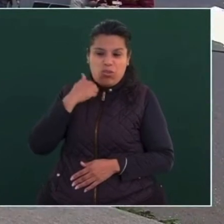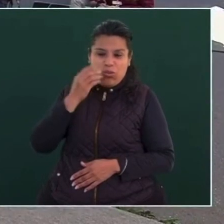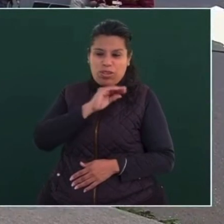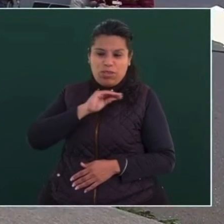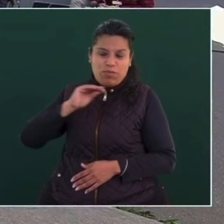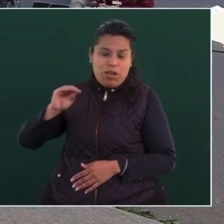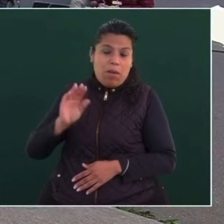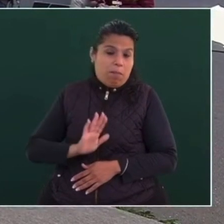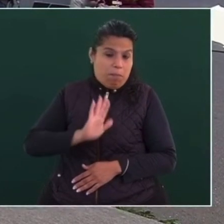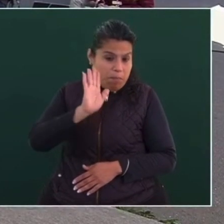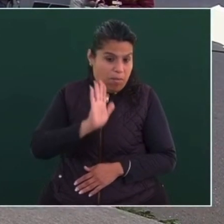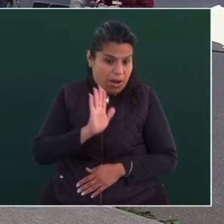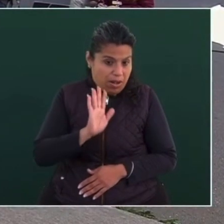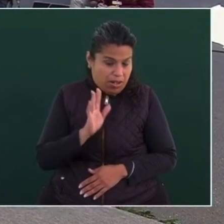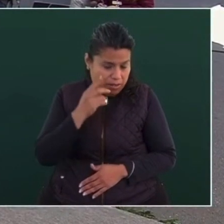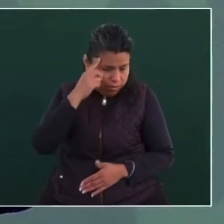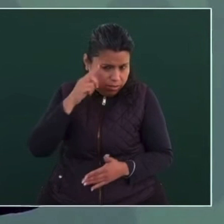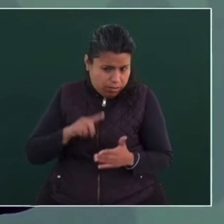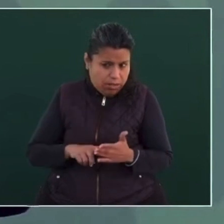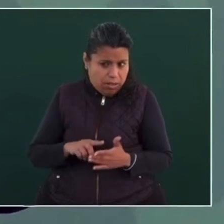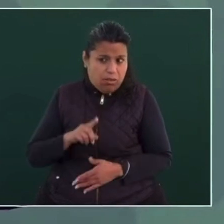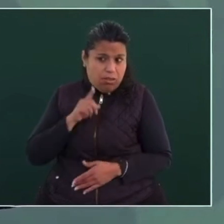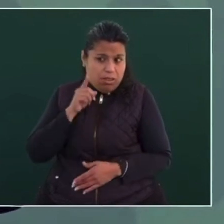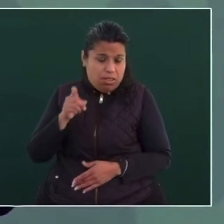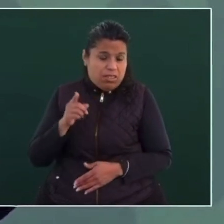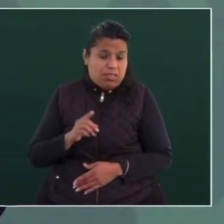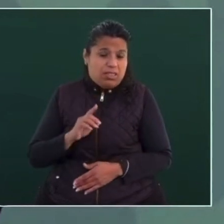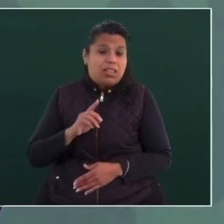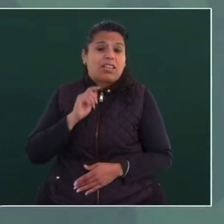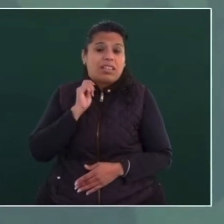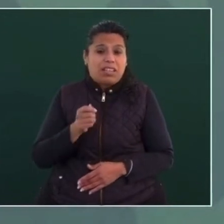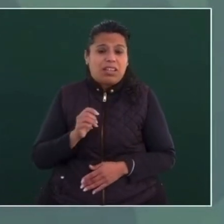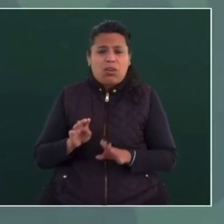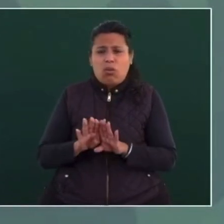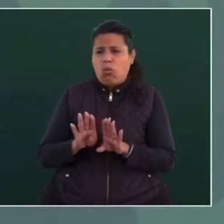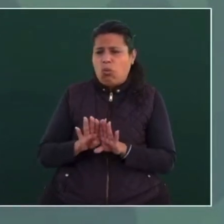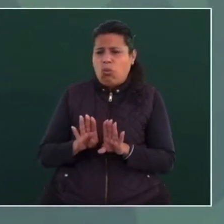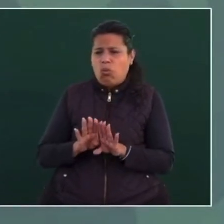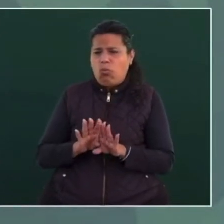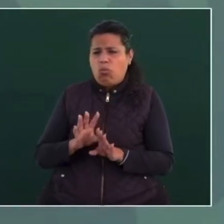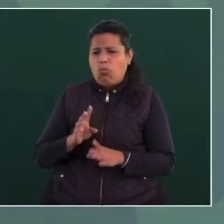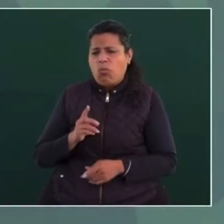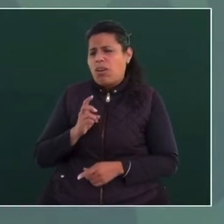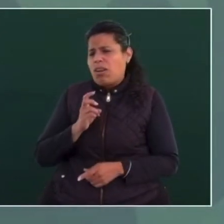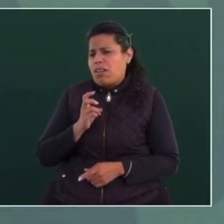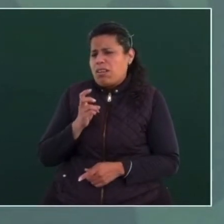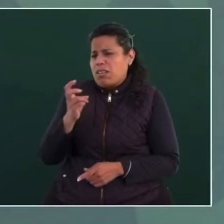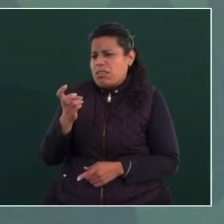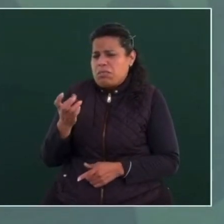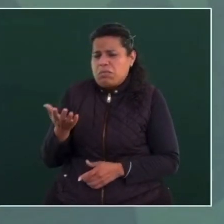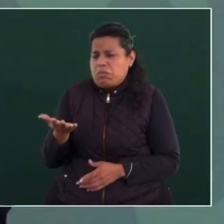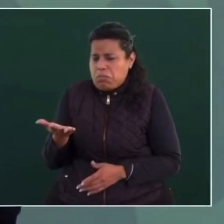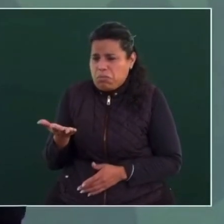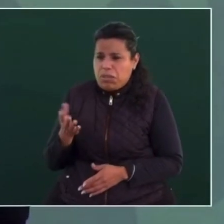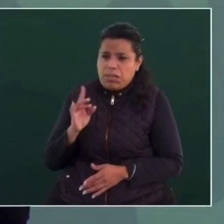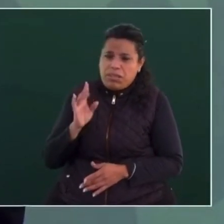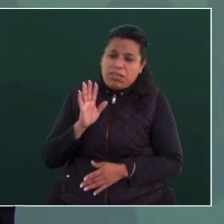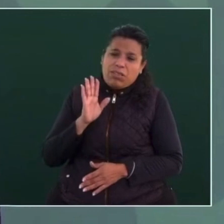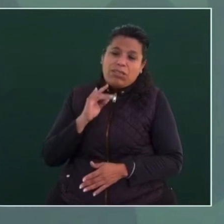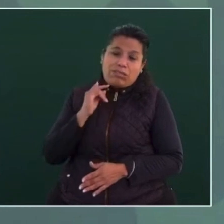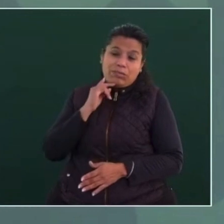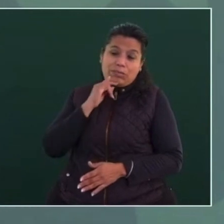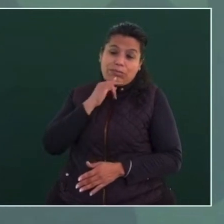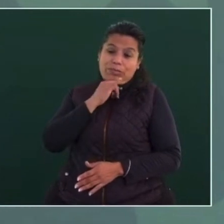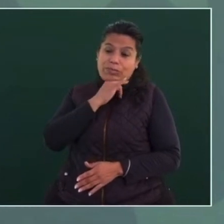El conservadurismo es como sinónimo de hipocresía,